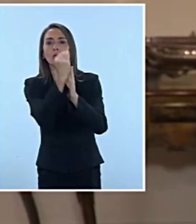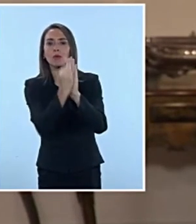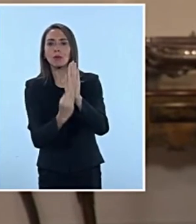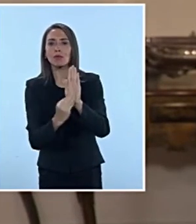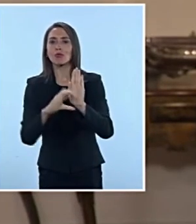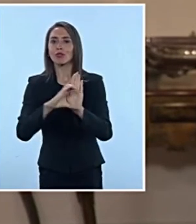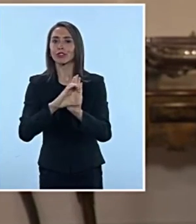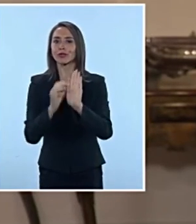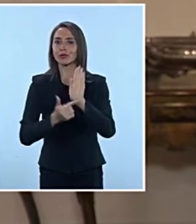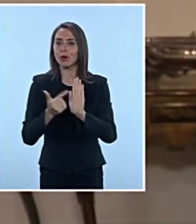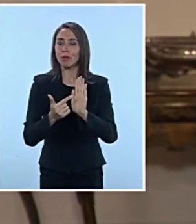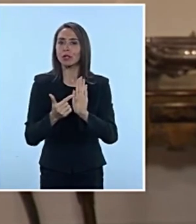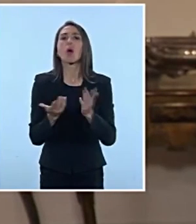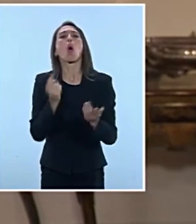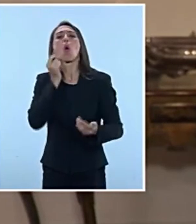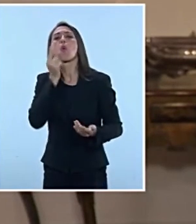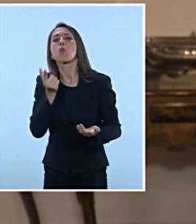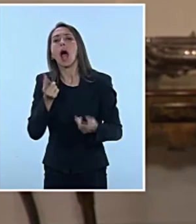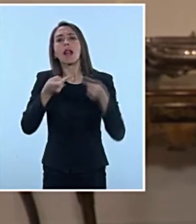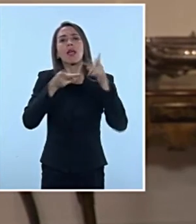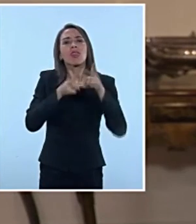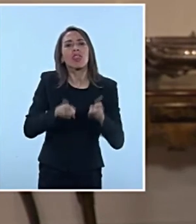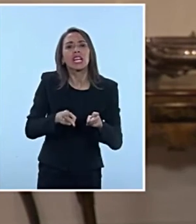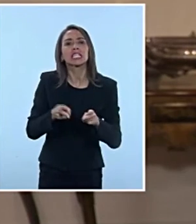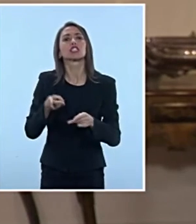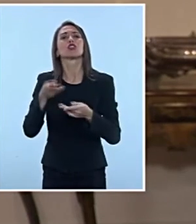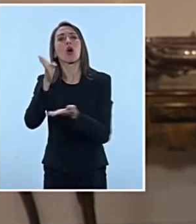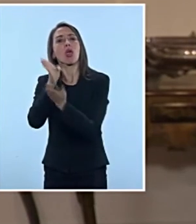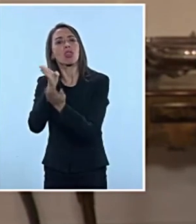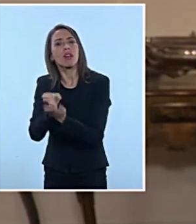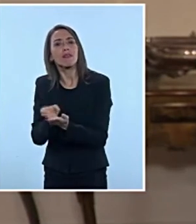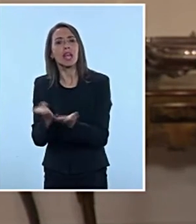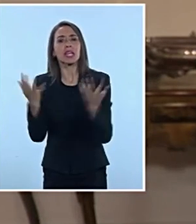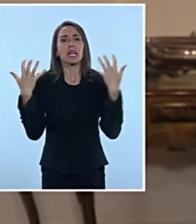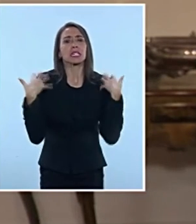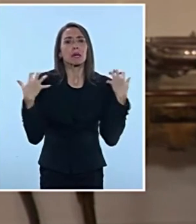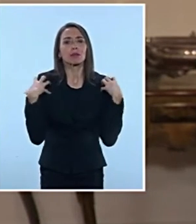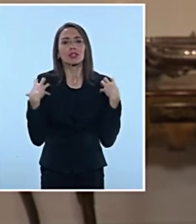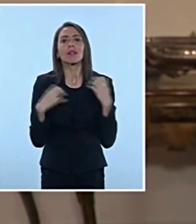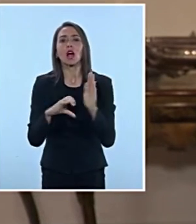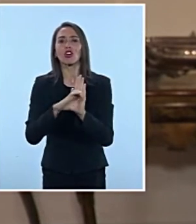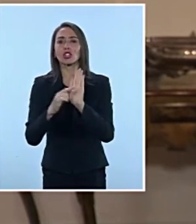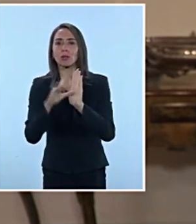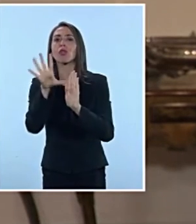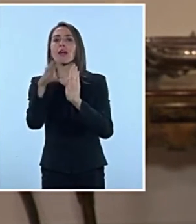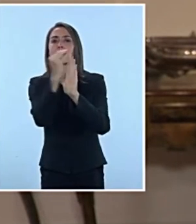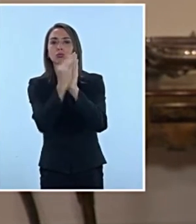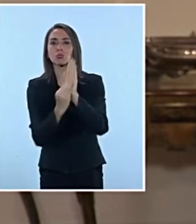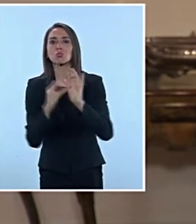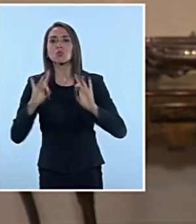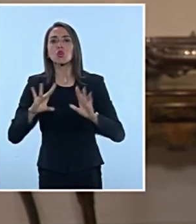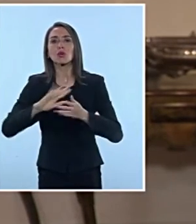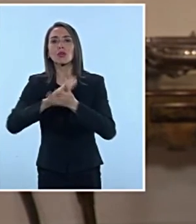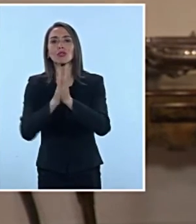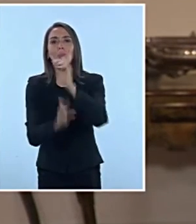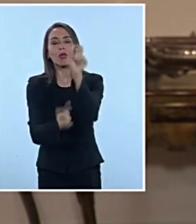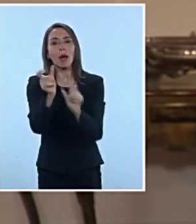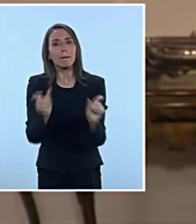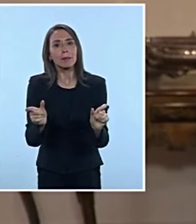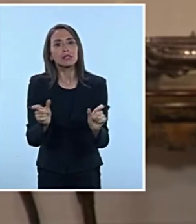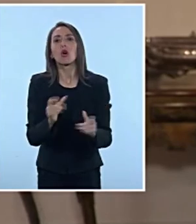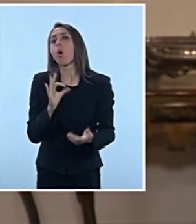nuestra Constitución? ¿Cuáles son los derechos, deberes y responsabilidades que la Constitución debe establecer para todas las personas?